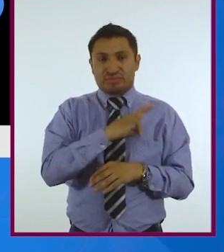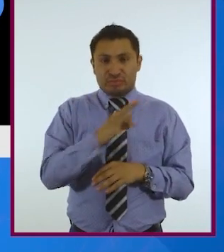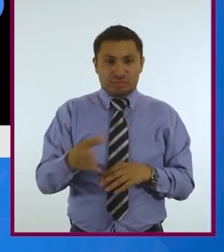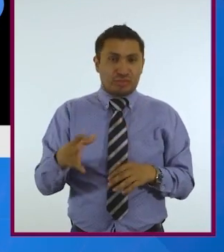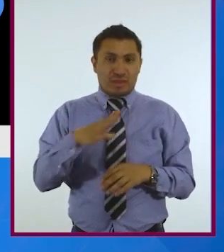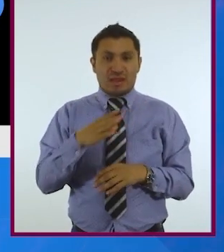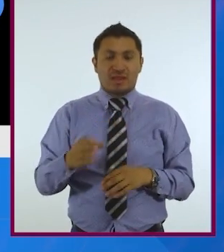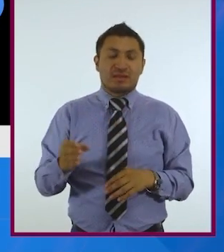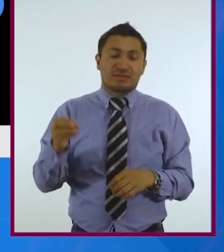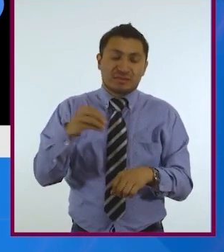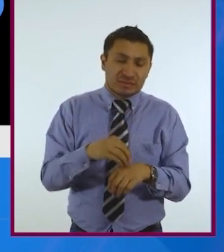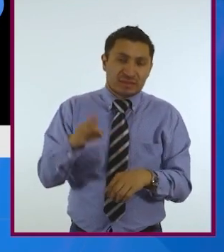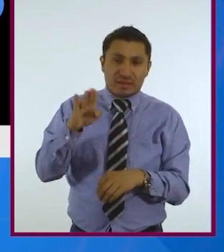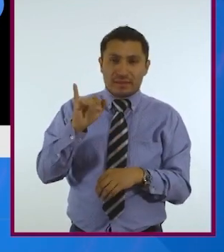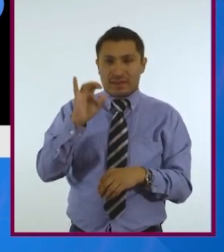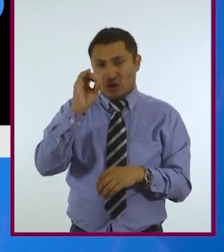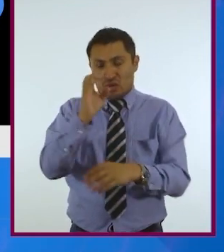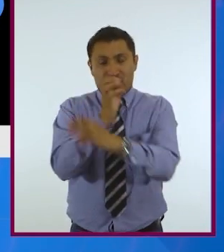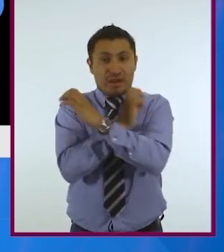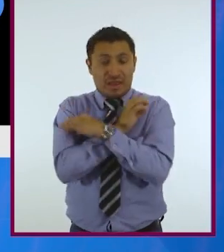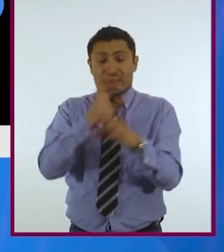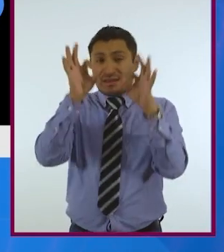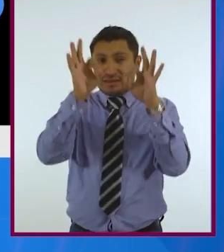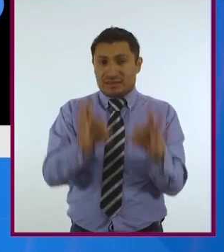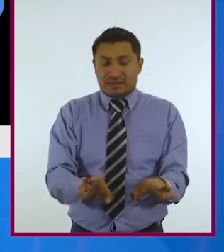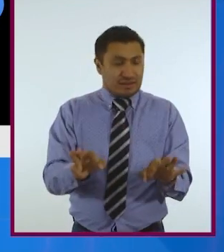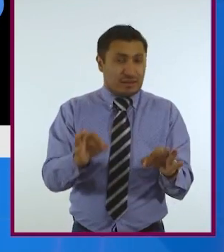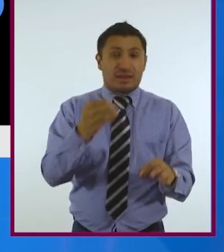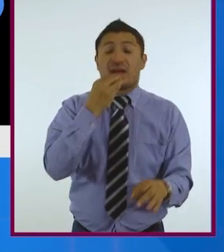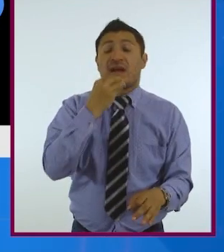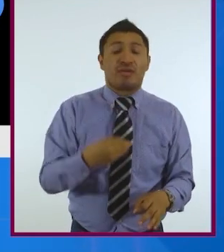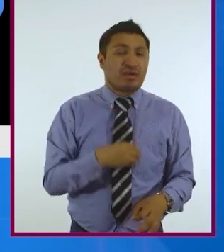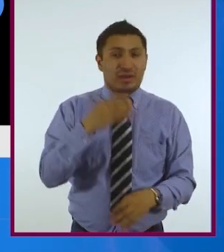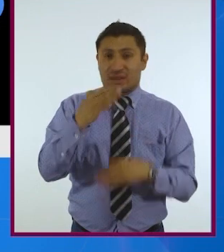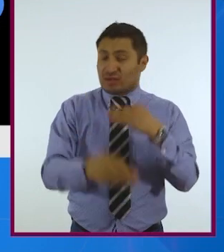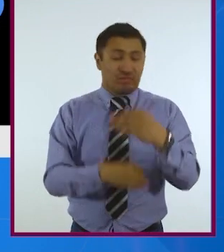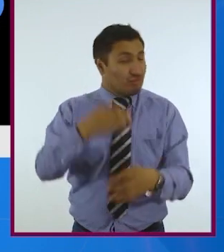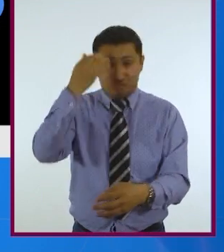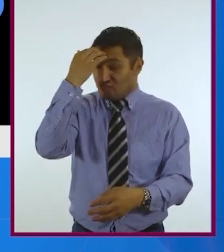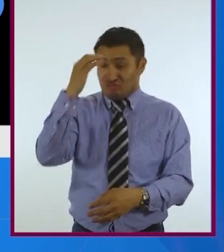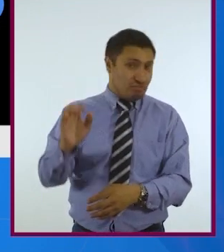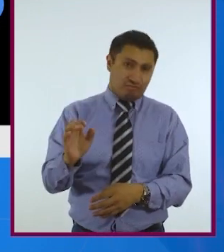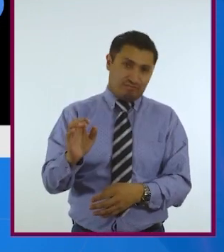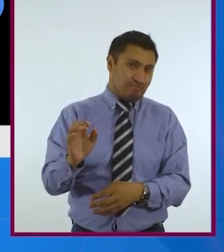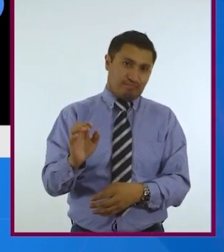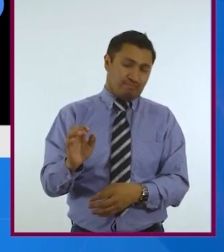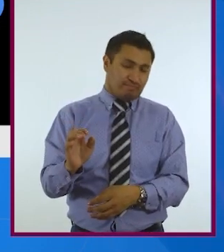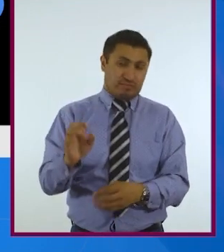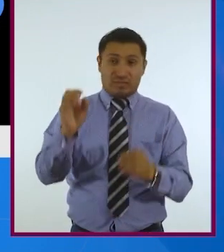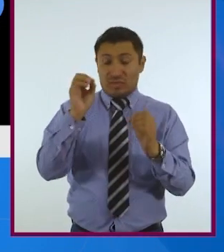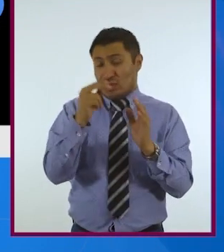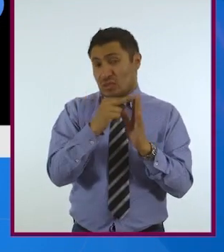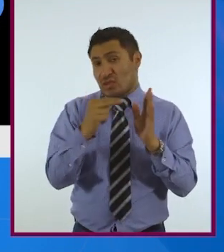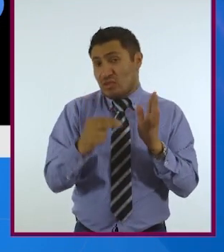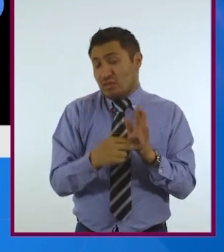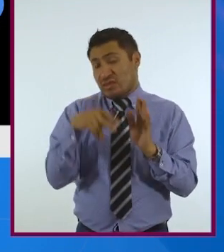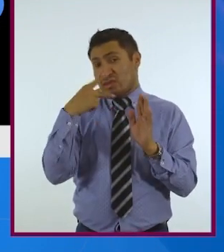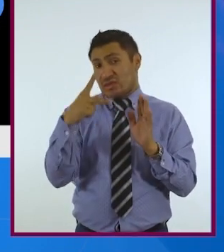tener una conducta bioética adecuada sin tener todo el conocimiento o la normatividad propia de la